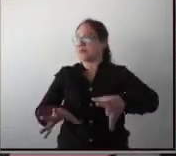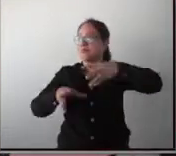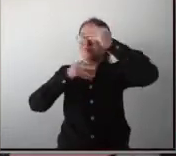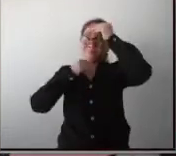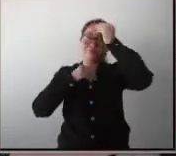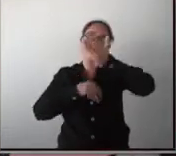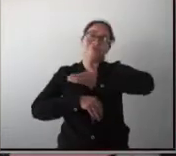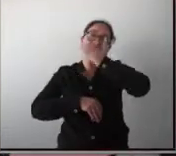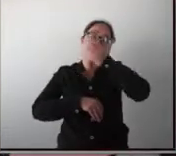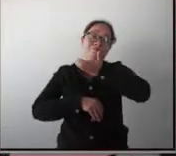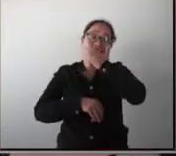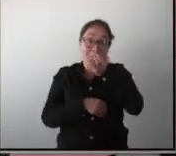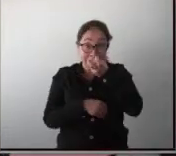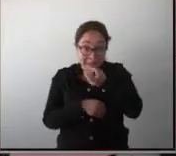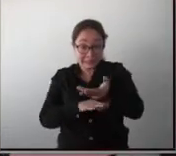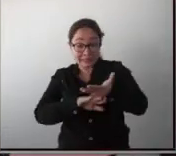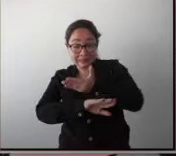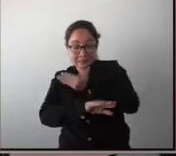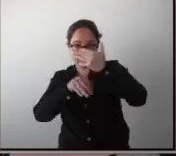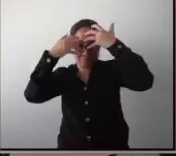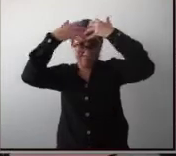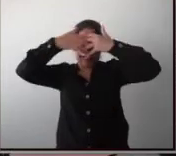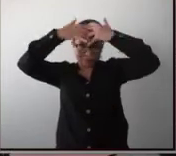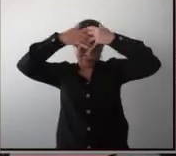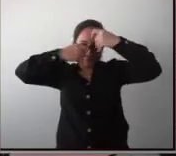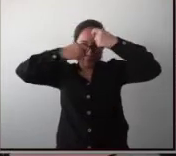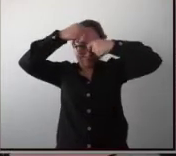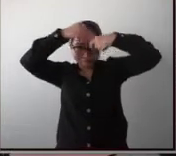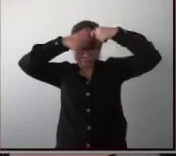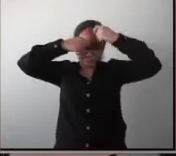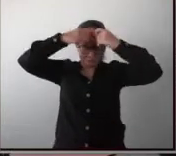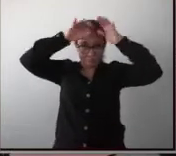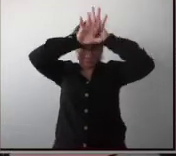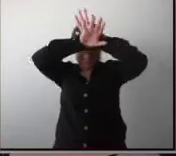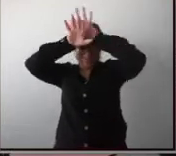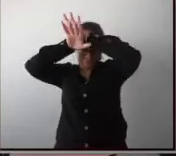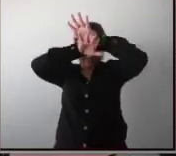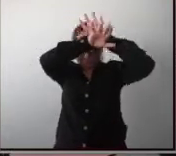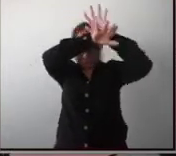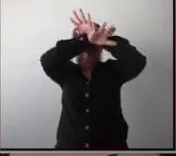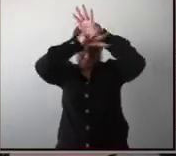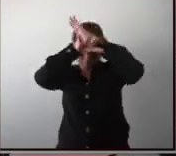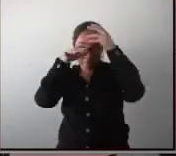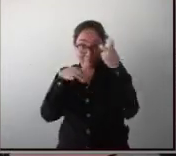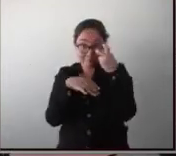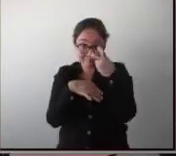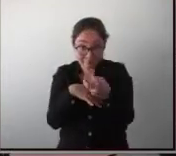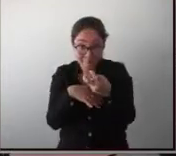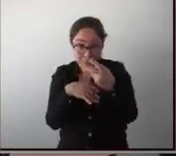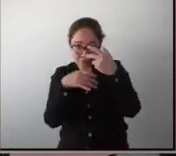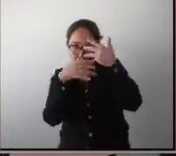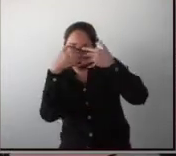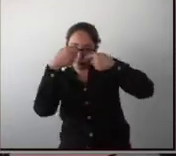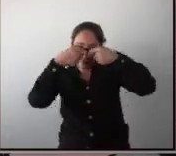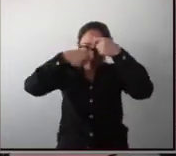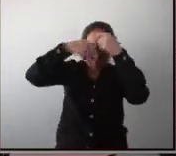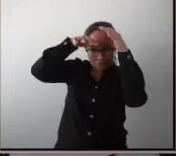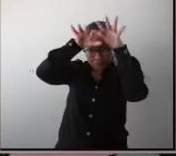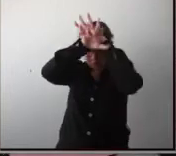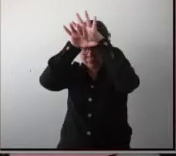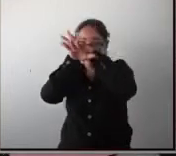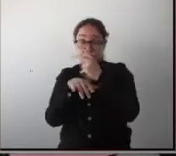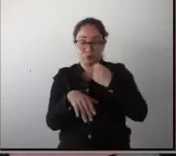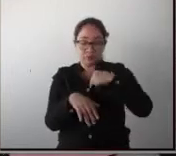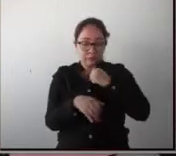aprendizaje es resultado de plasticidad cerebral. Esto es, si nosotros repetimos una acción, nuestro